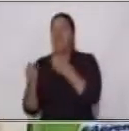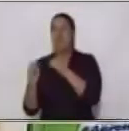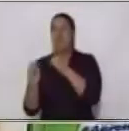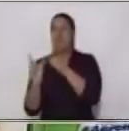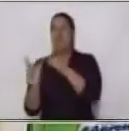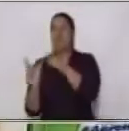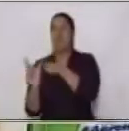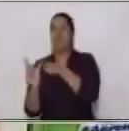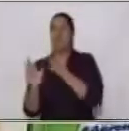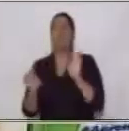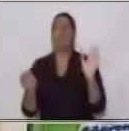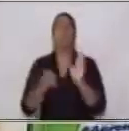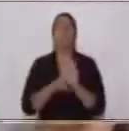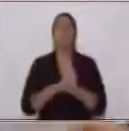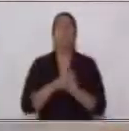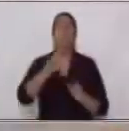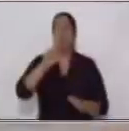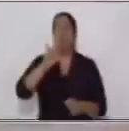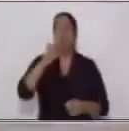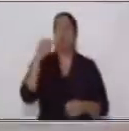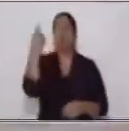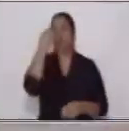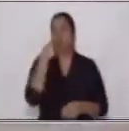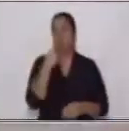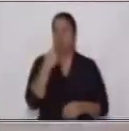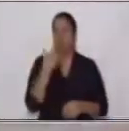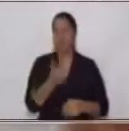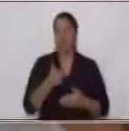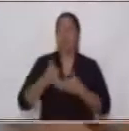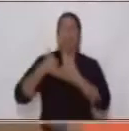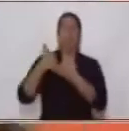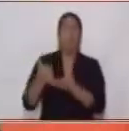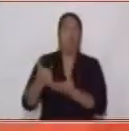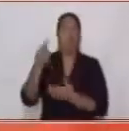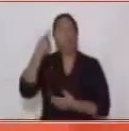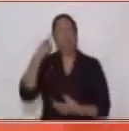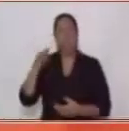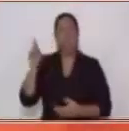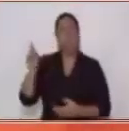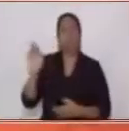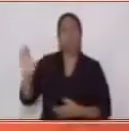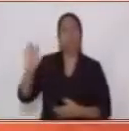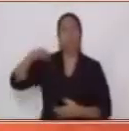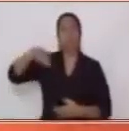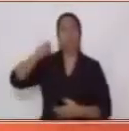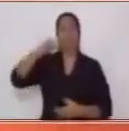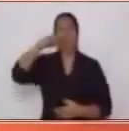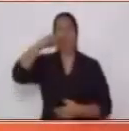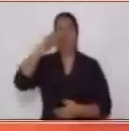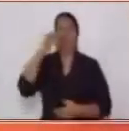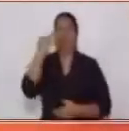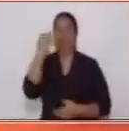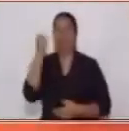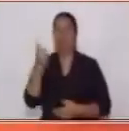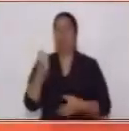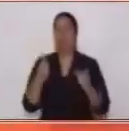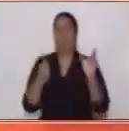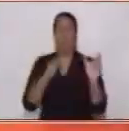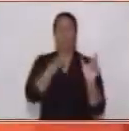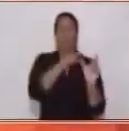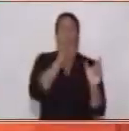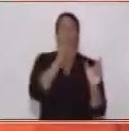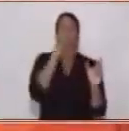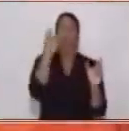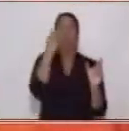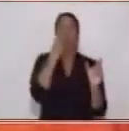ejemplo Luis es ayudado por Patricia ¿sí? Luis no es quien está haciendo la acción o quien está realizando la